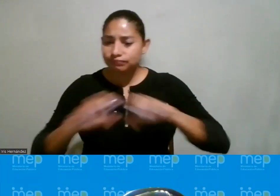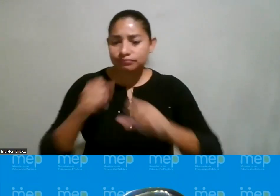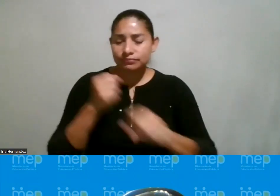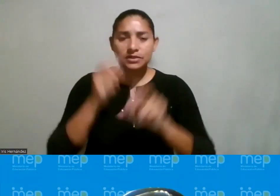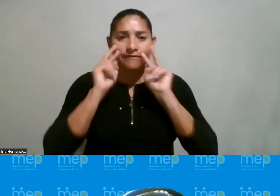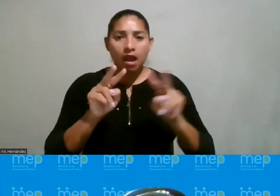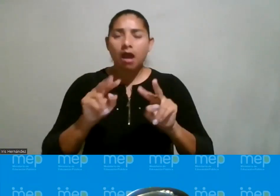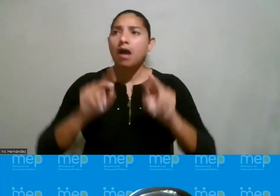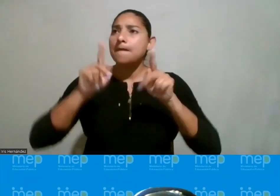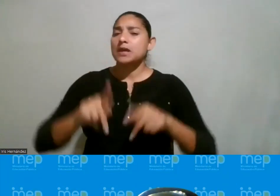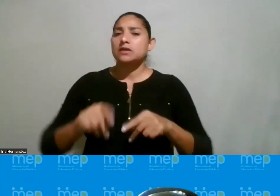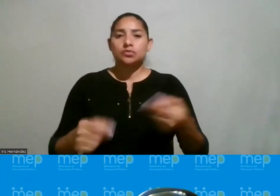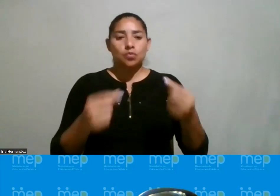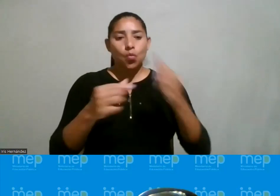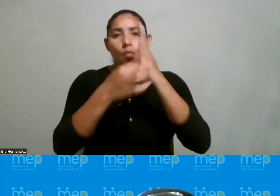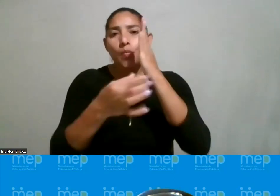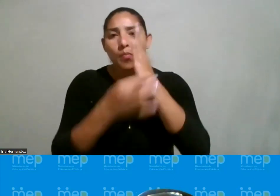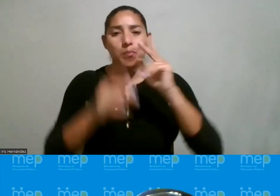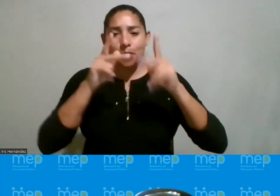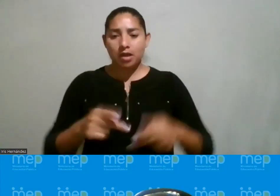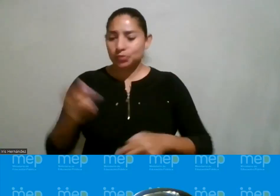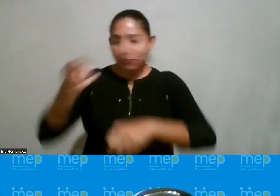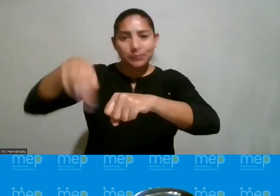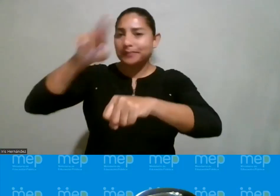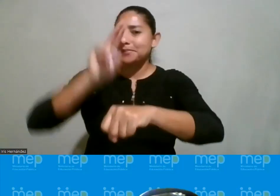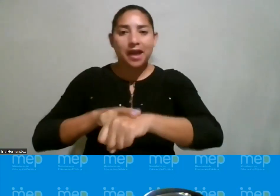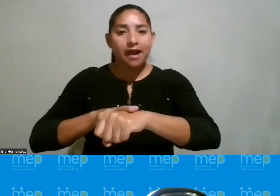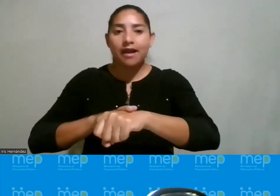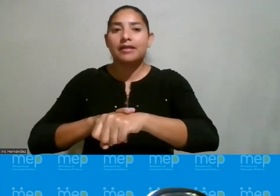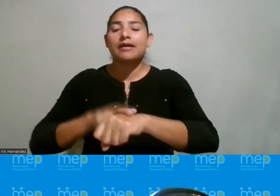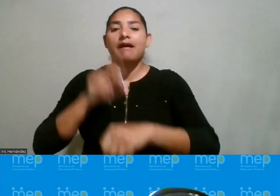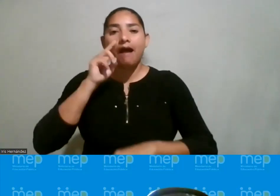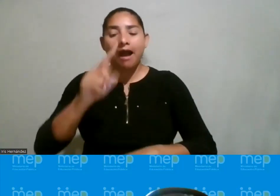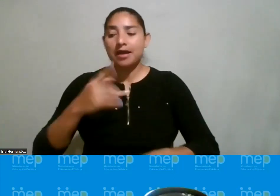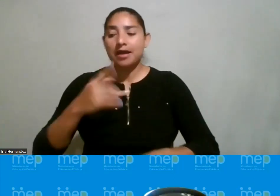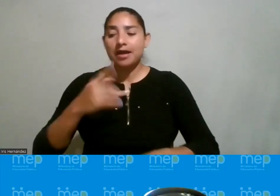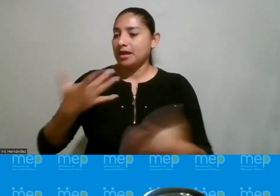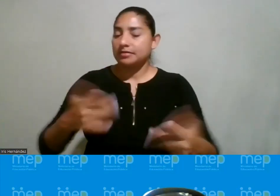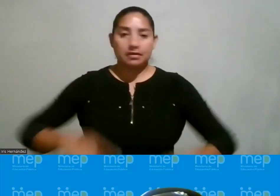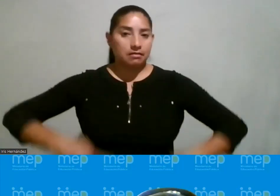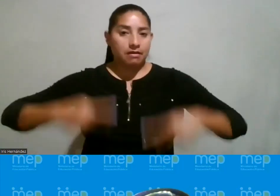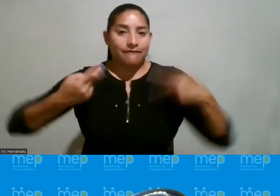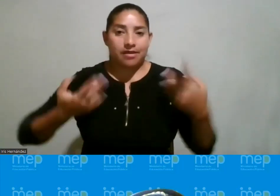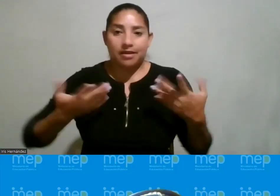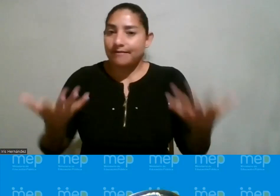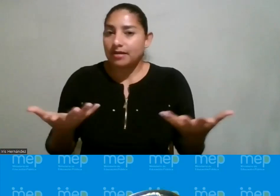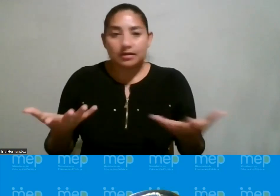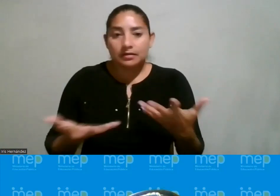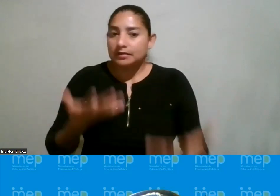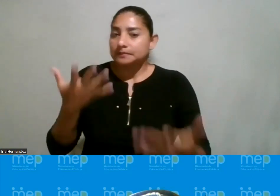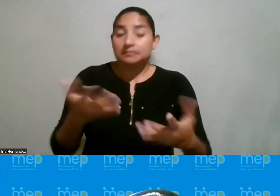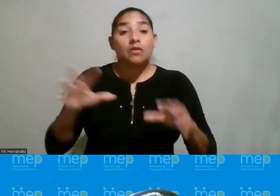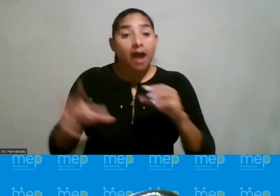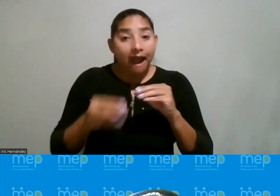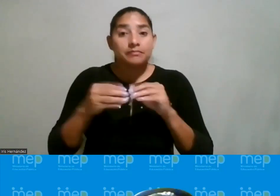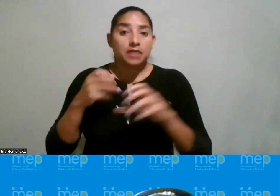personas de carne y hueso, como personas normales que sienten, que viven, pero que además